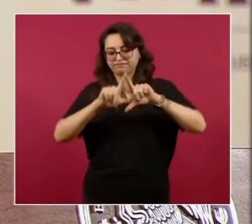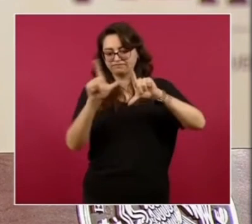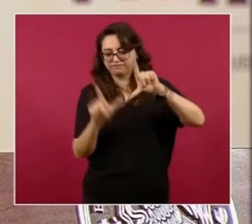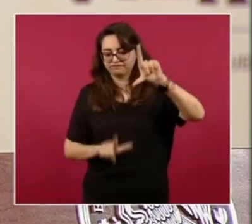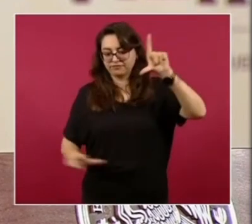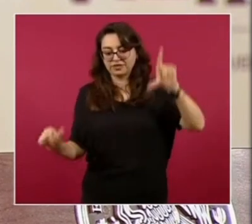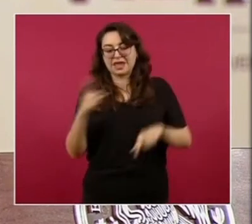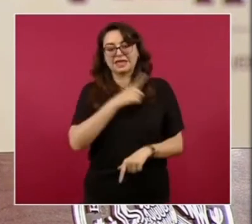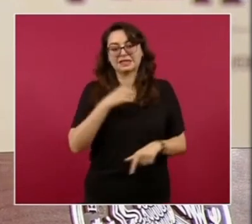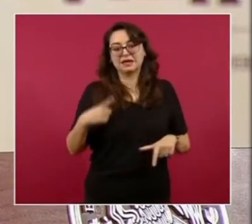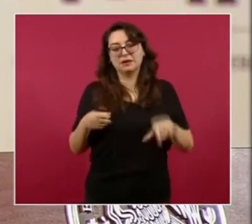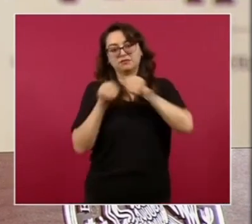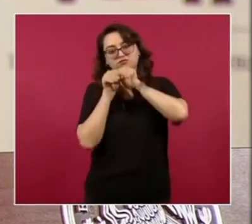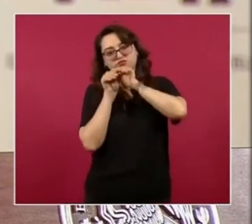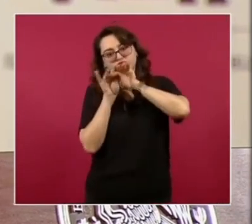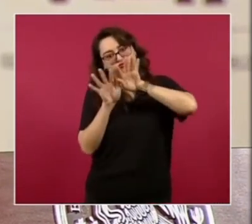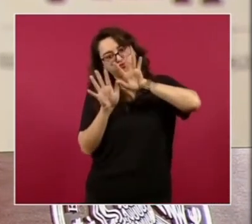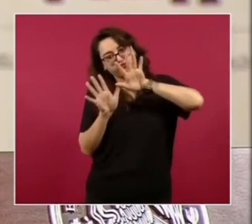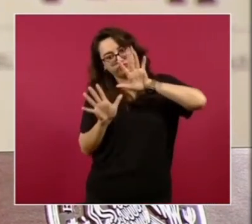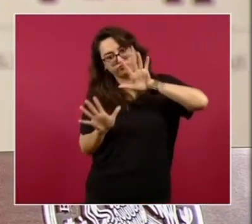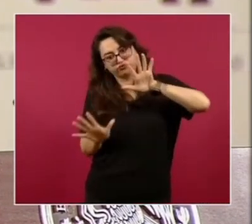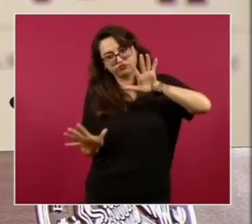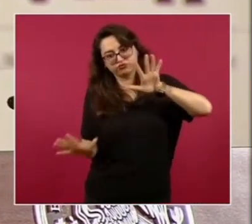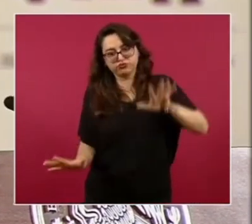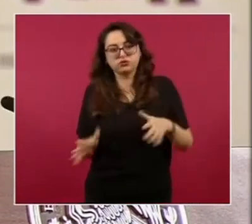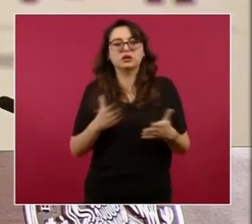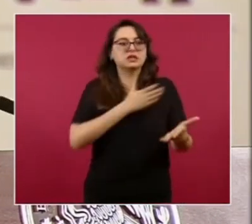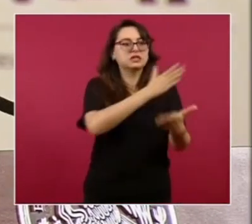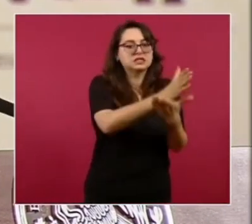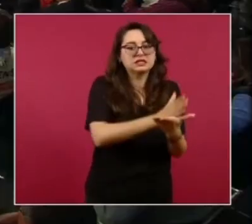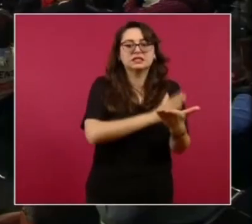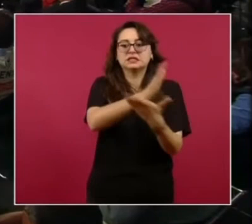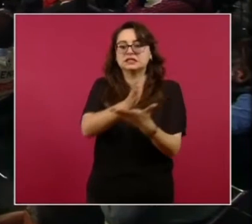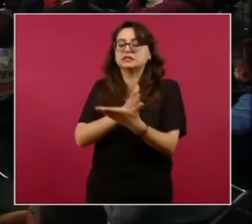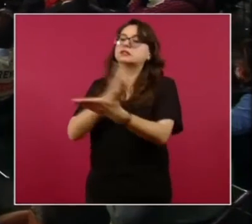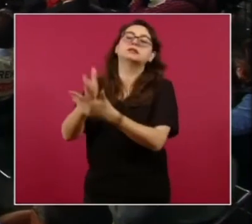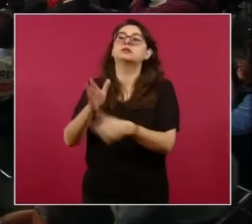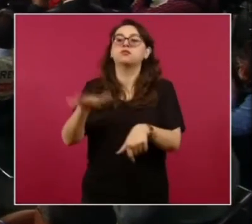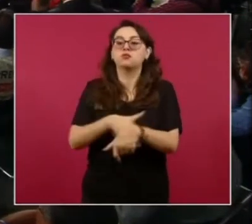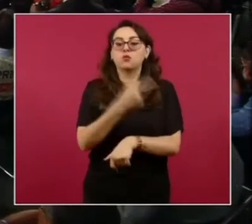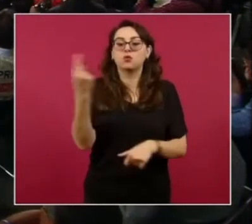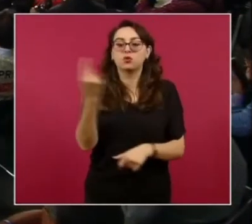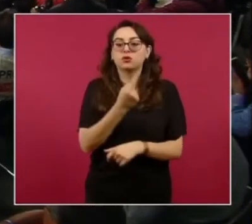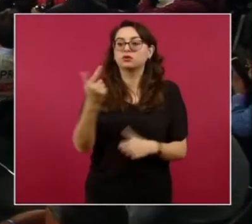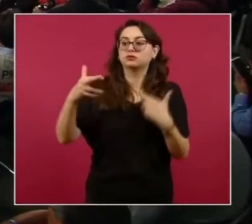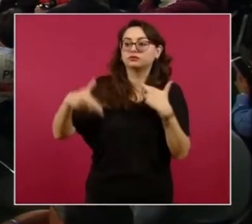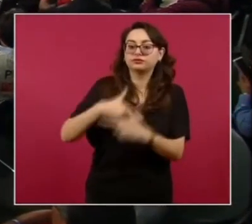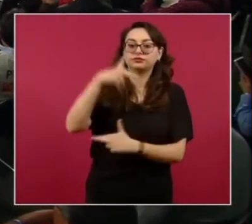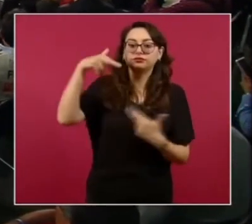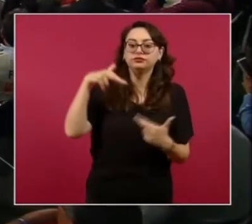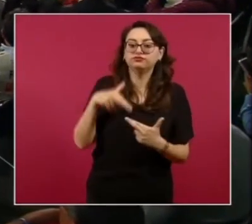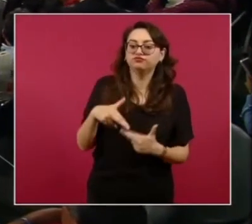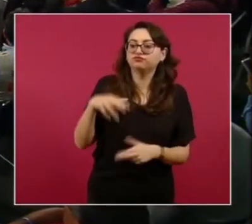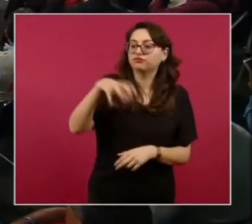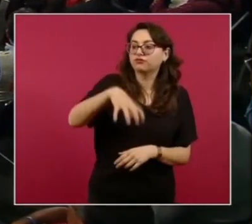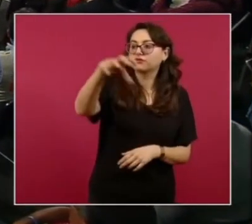De regiones del país En donde